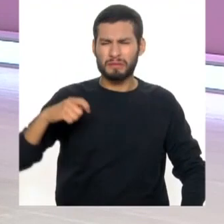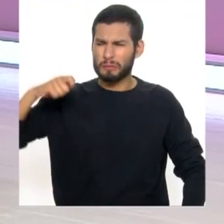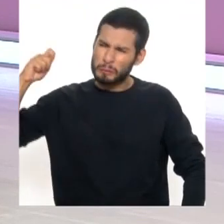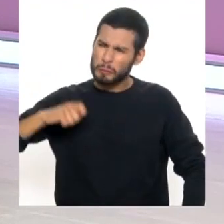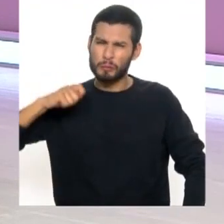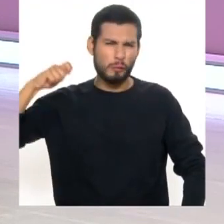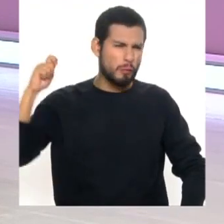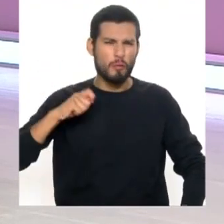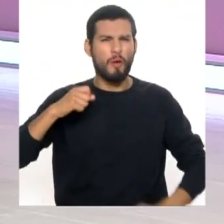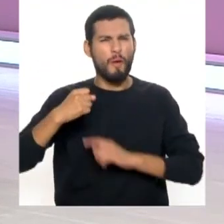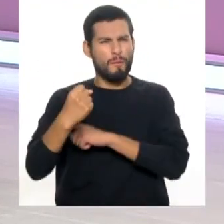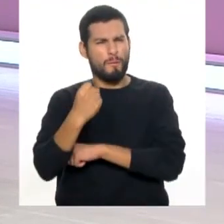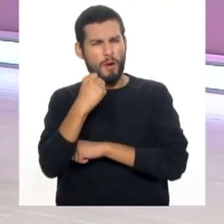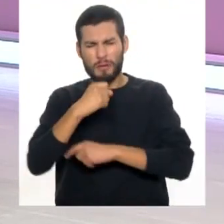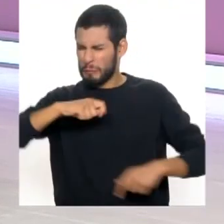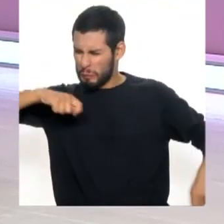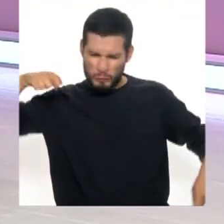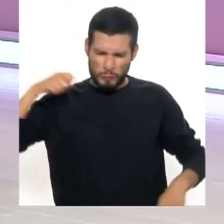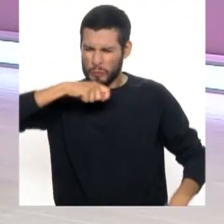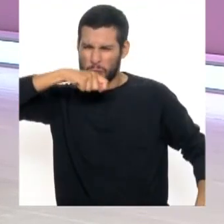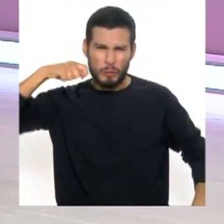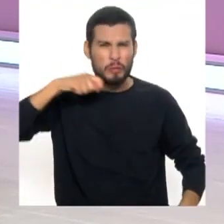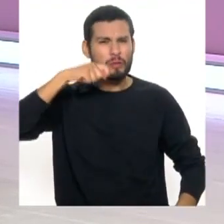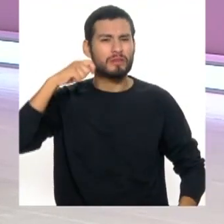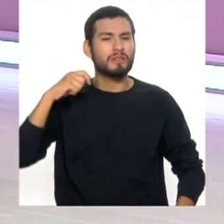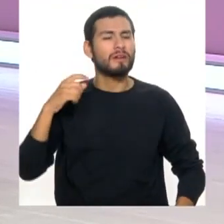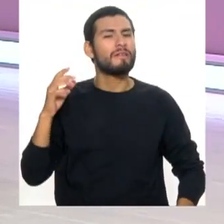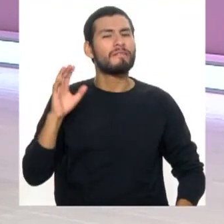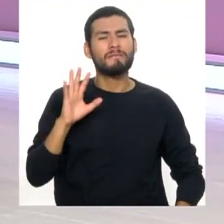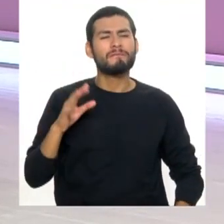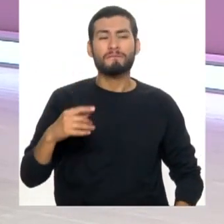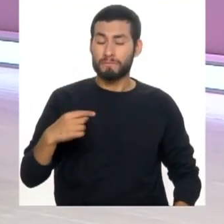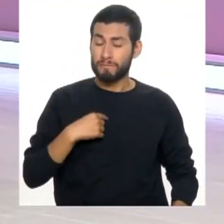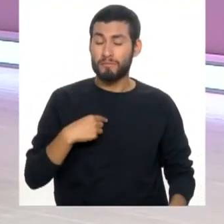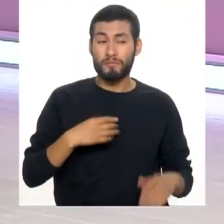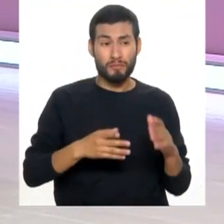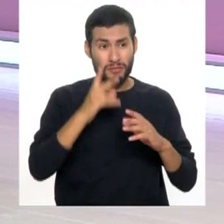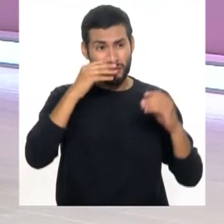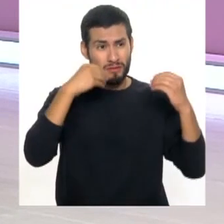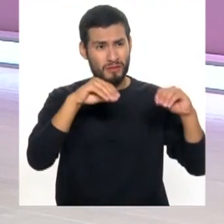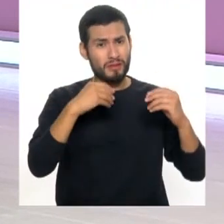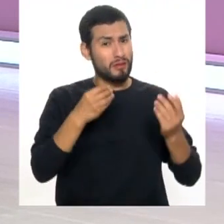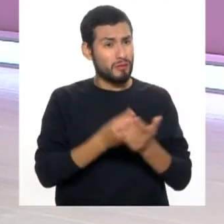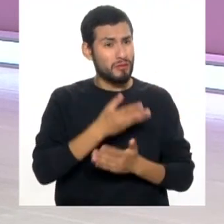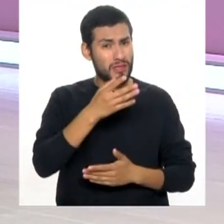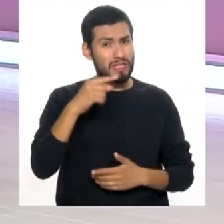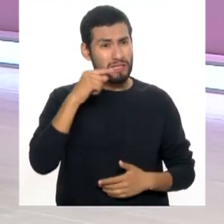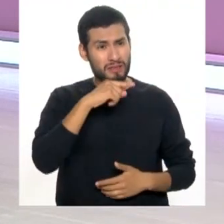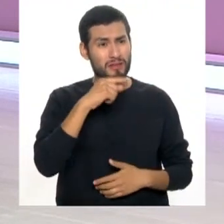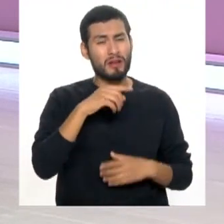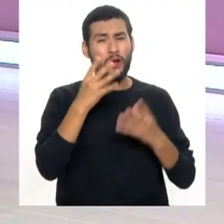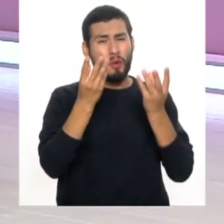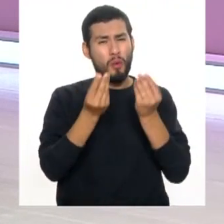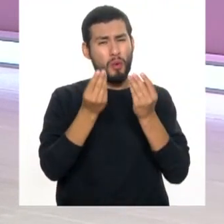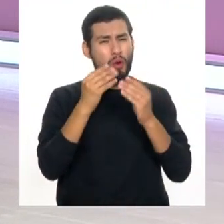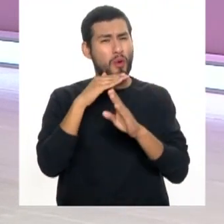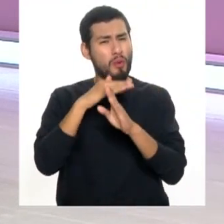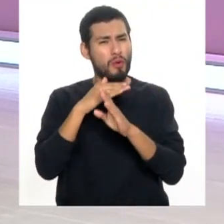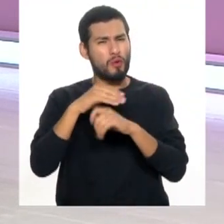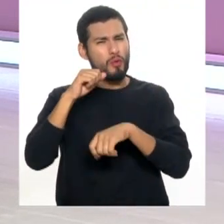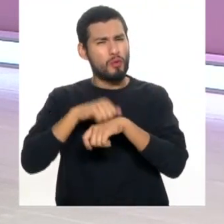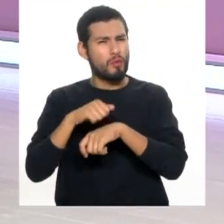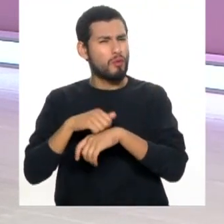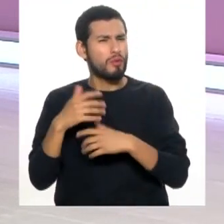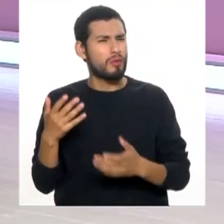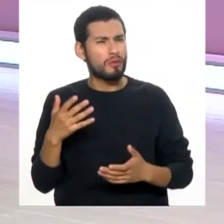más fuerte de lo normal. Y siempre voy yo al supermercado y digo, tengo que comprar el cepillo blando, medio, duro.